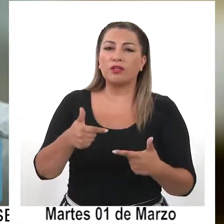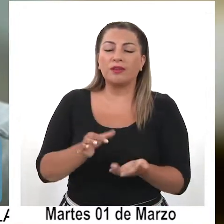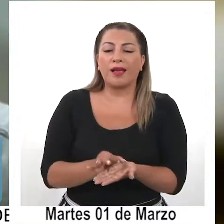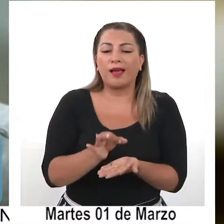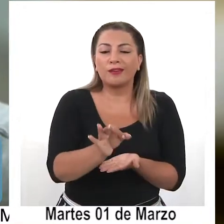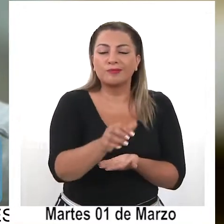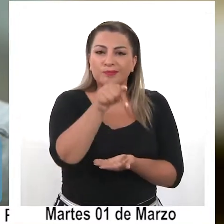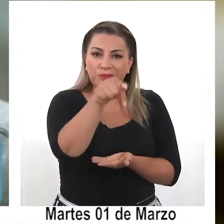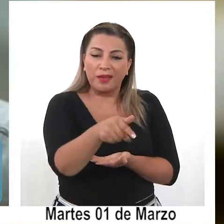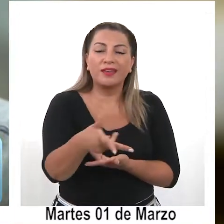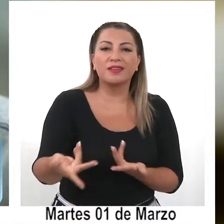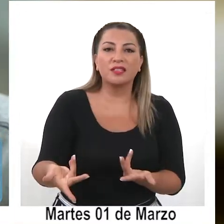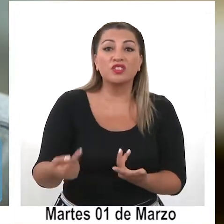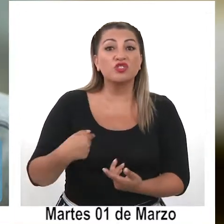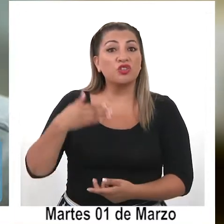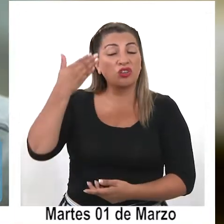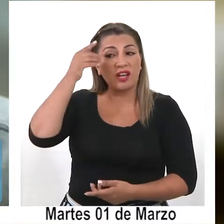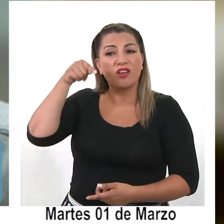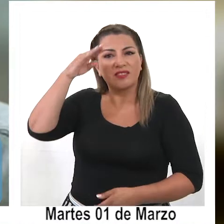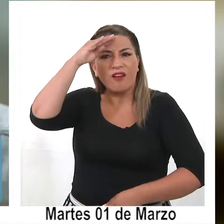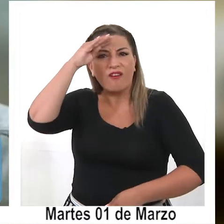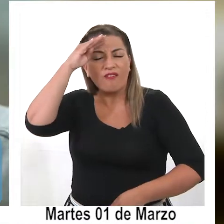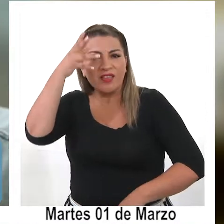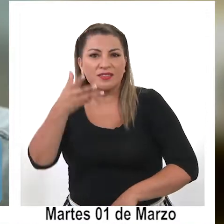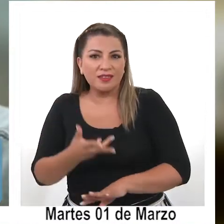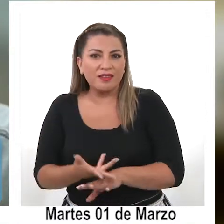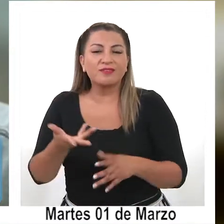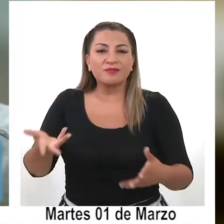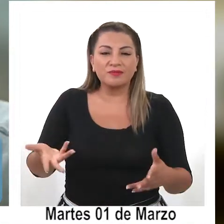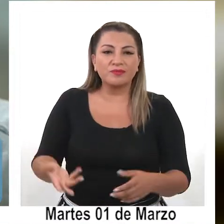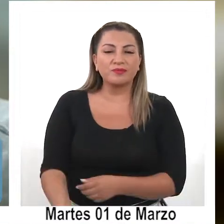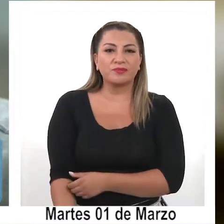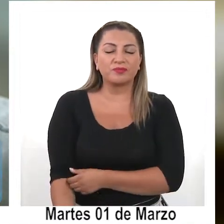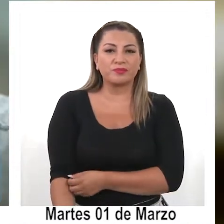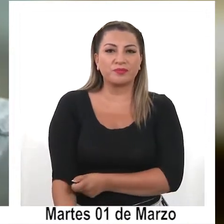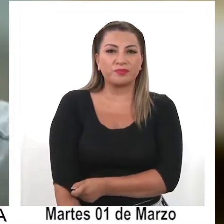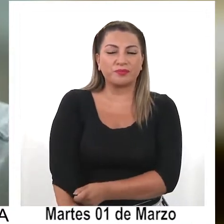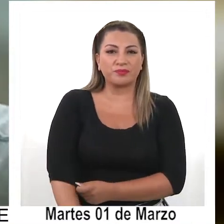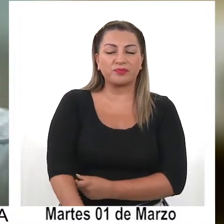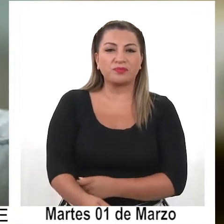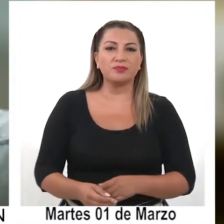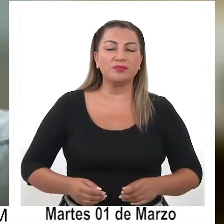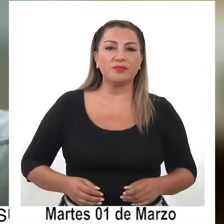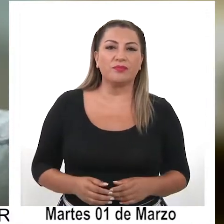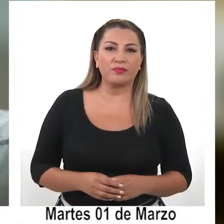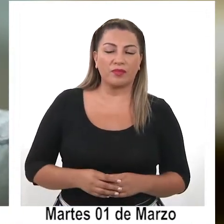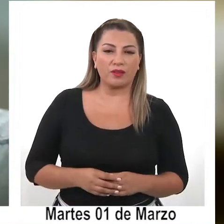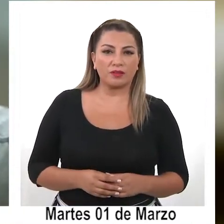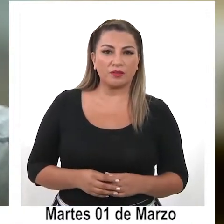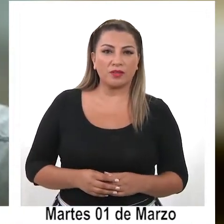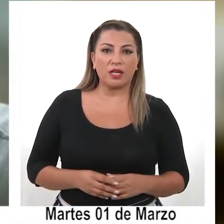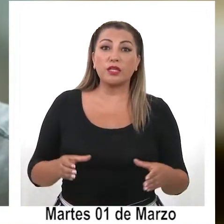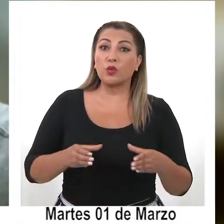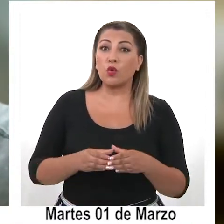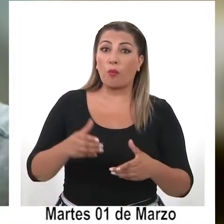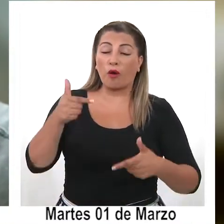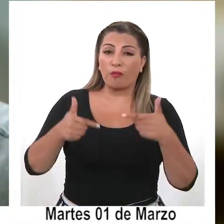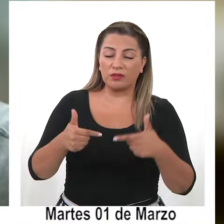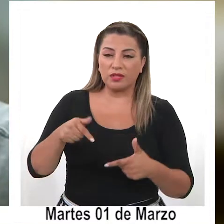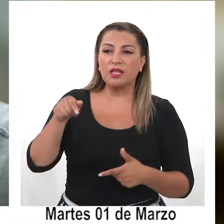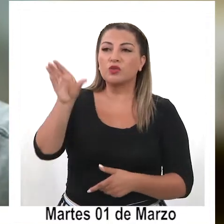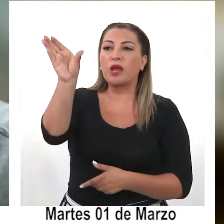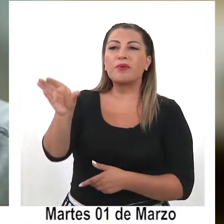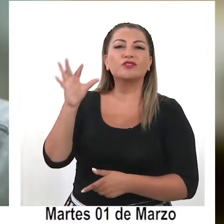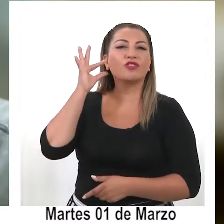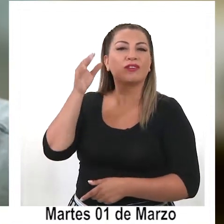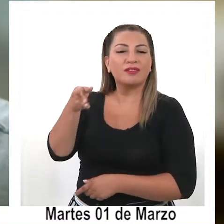la provincia, por lo tanto creo que esa confianza que se le entrega hoy día, y efectivamente es parte también del partido, es una